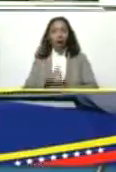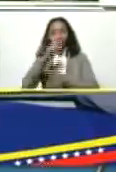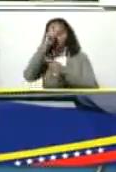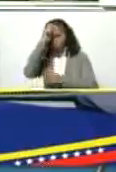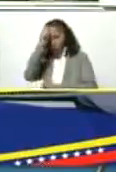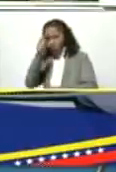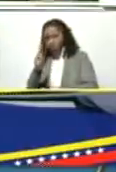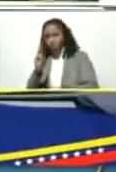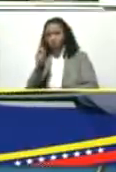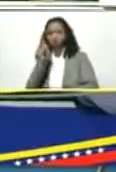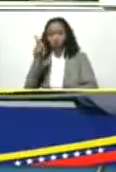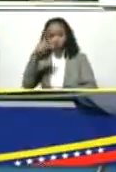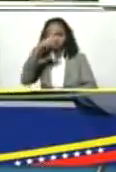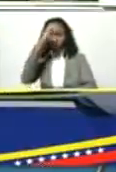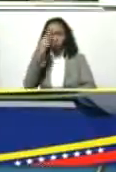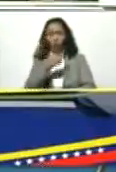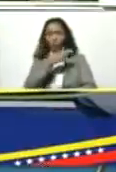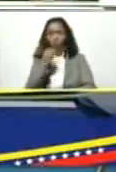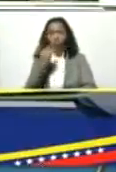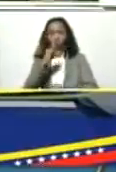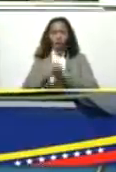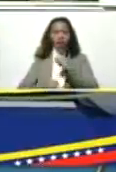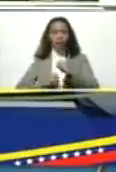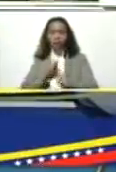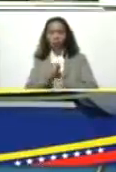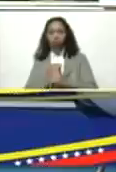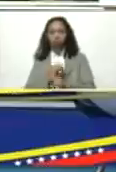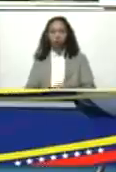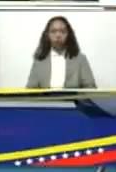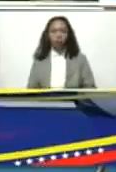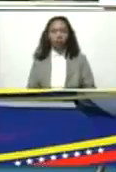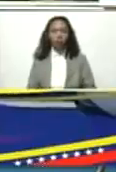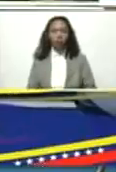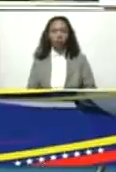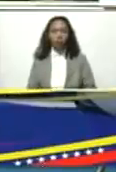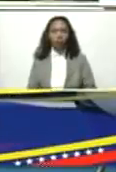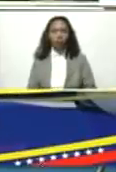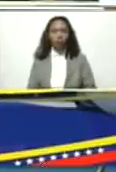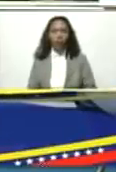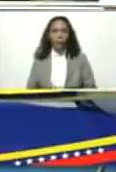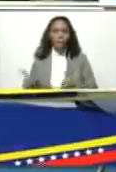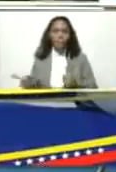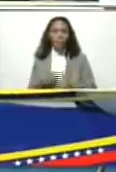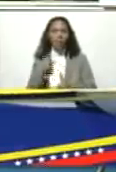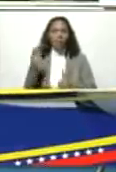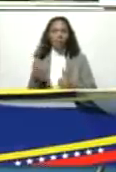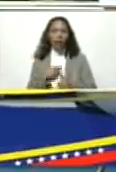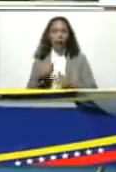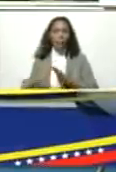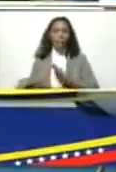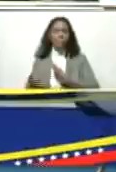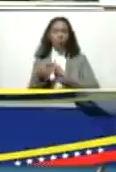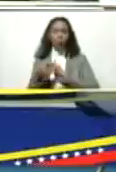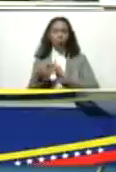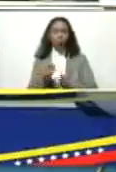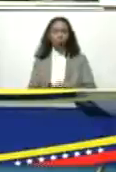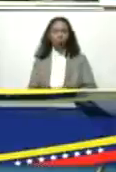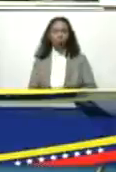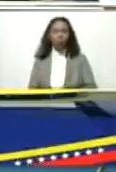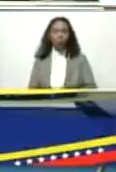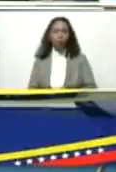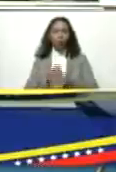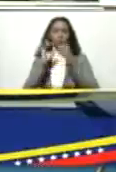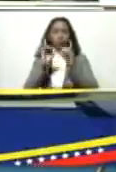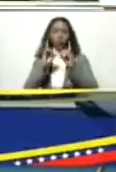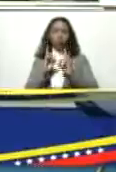sus compromisos internacionales los principales perjudicados por las